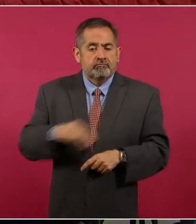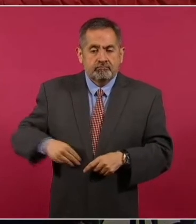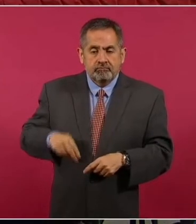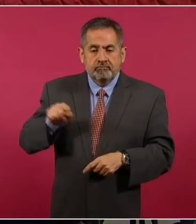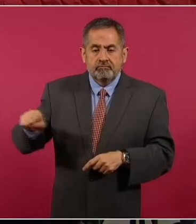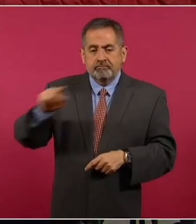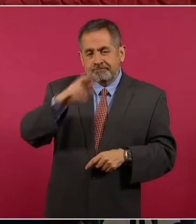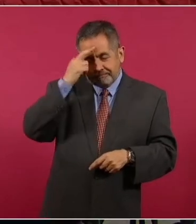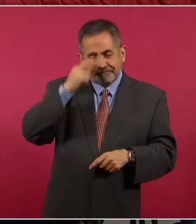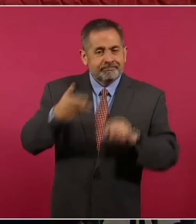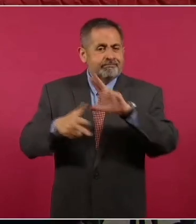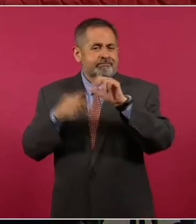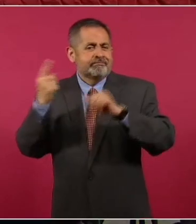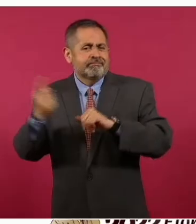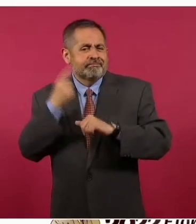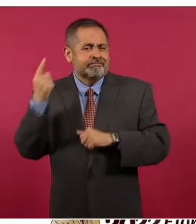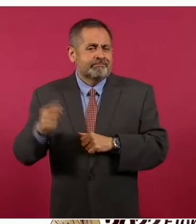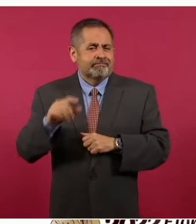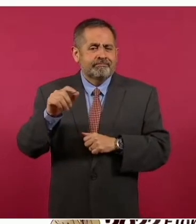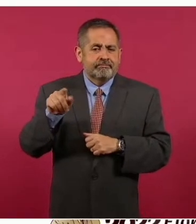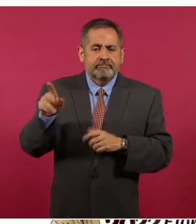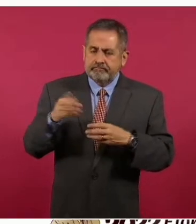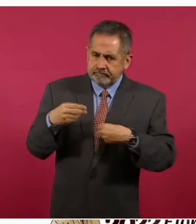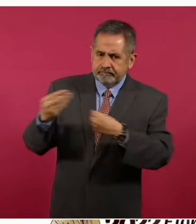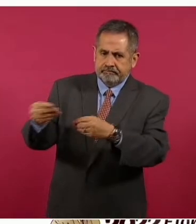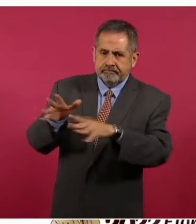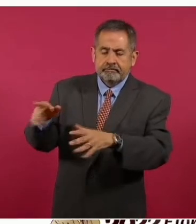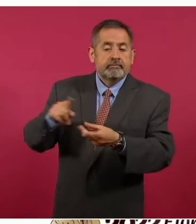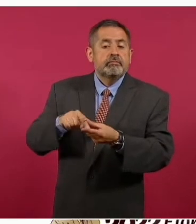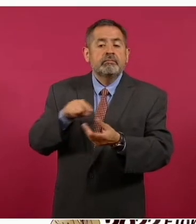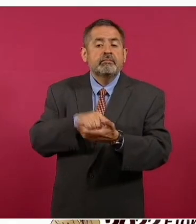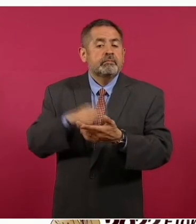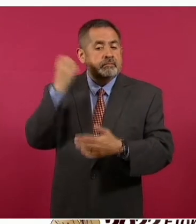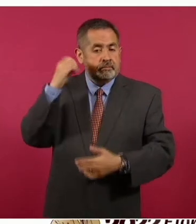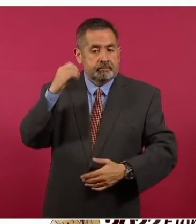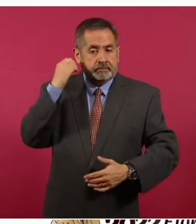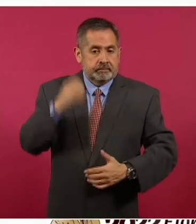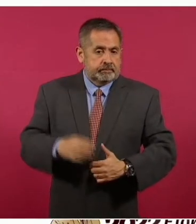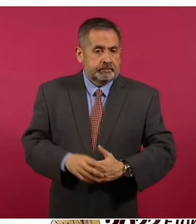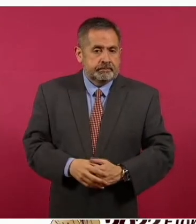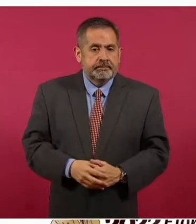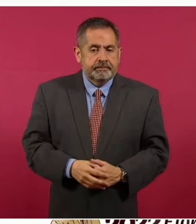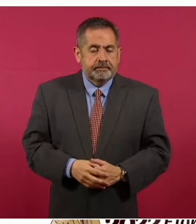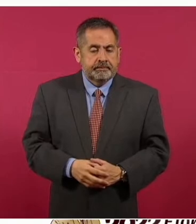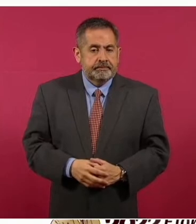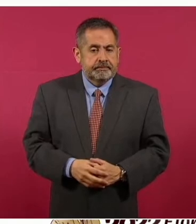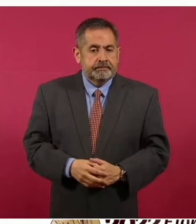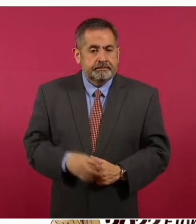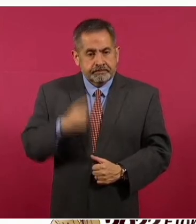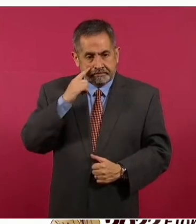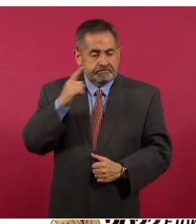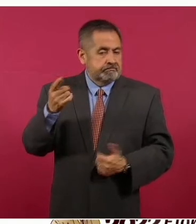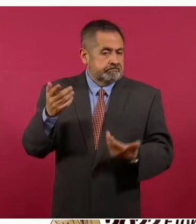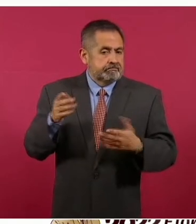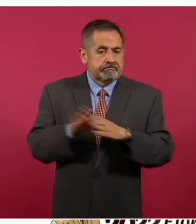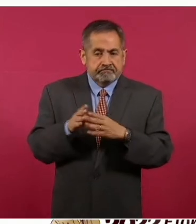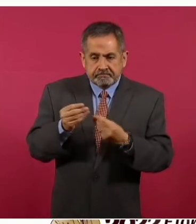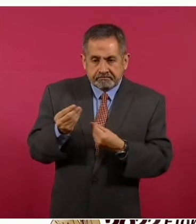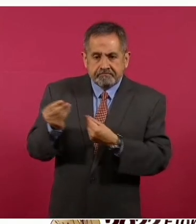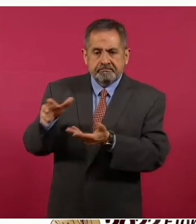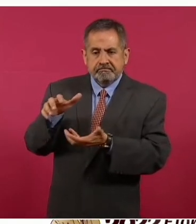el huracán Ágata en la costa de Oaxaca. Y en resumen se llevan